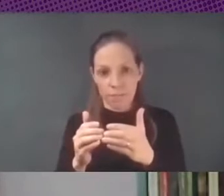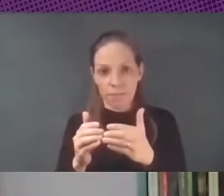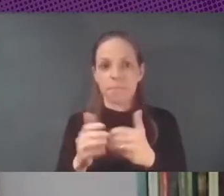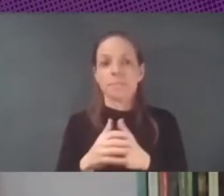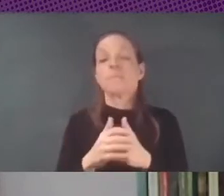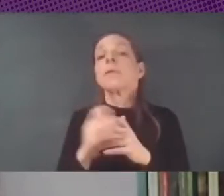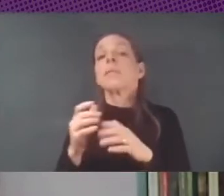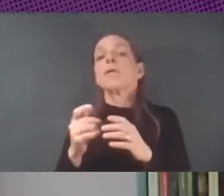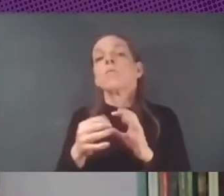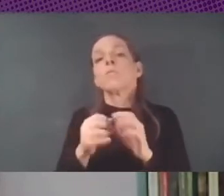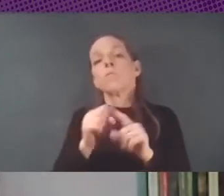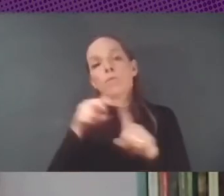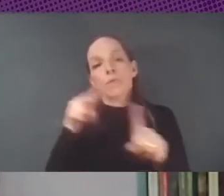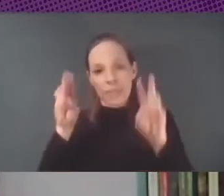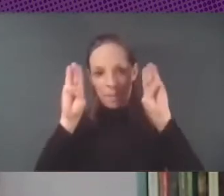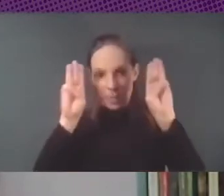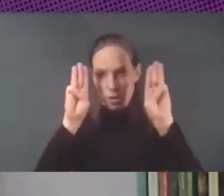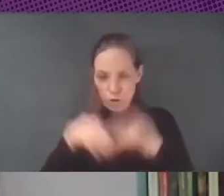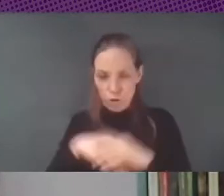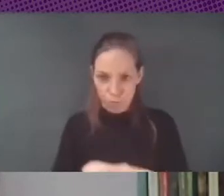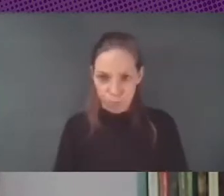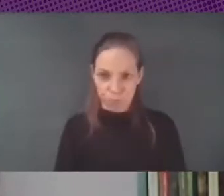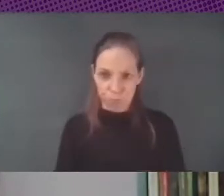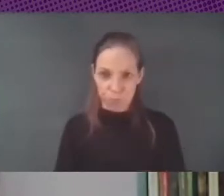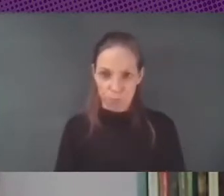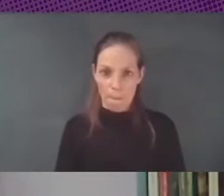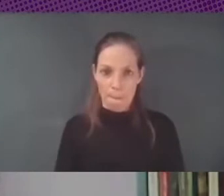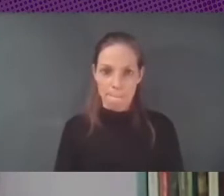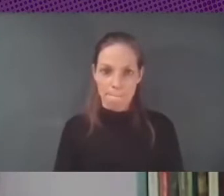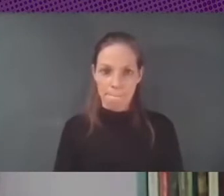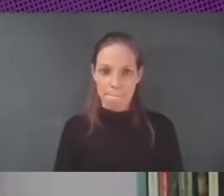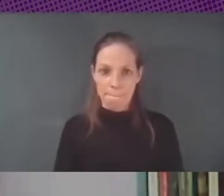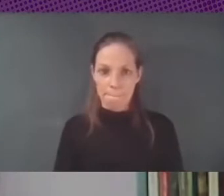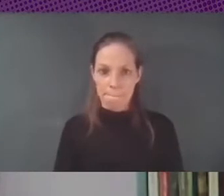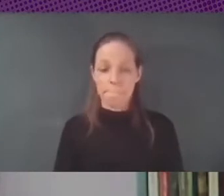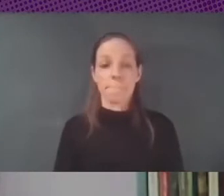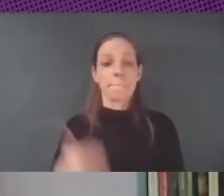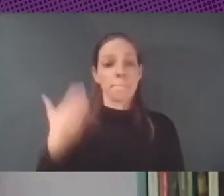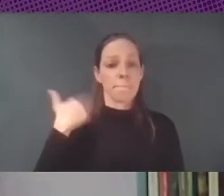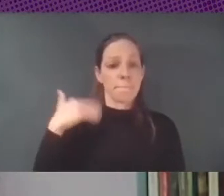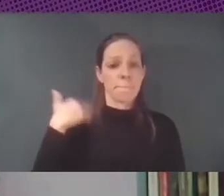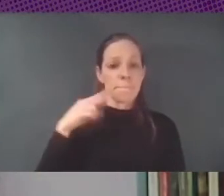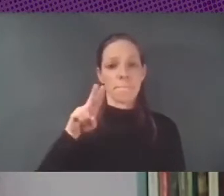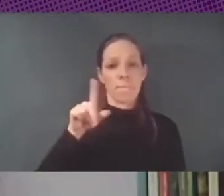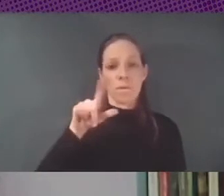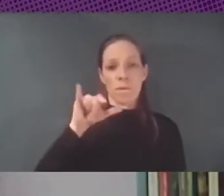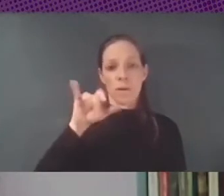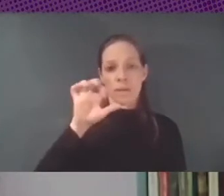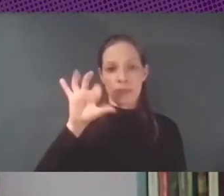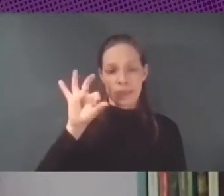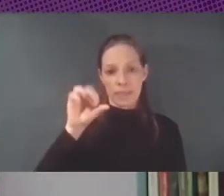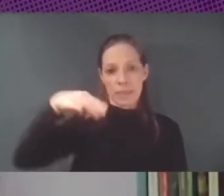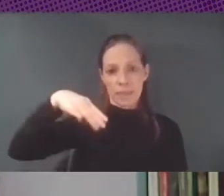por un lado lo planteó de forma muy clara Ulises Mejías con la imagen del